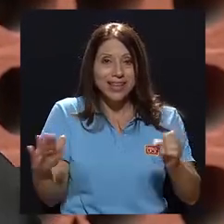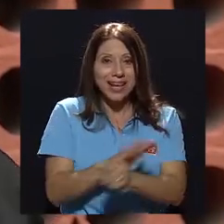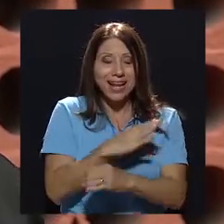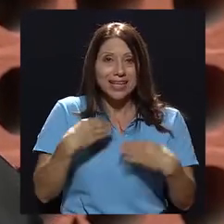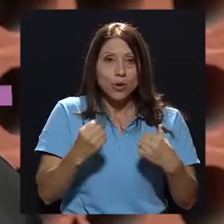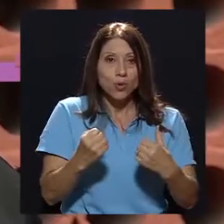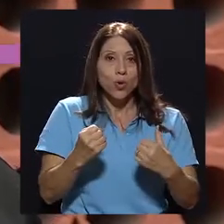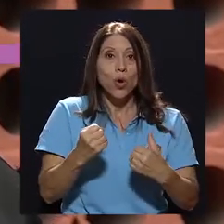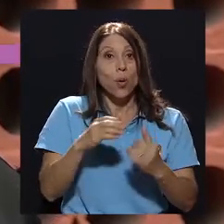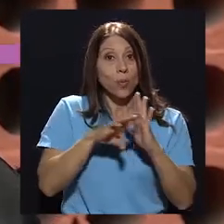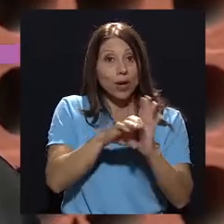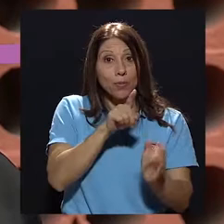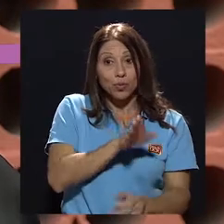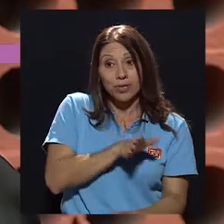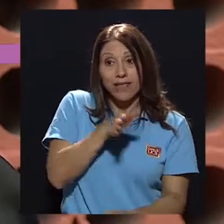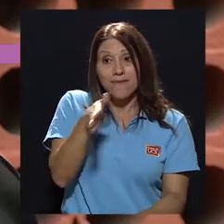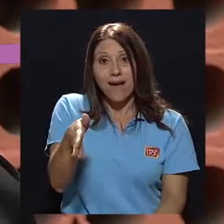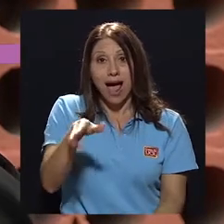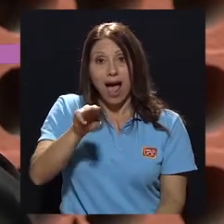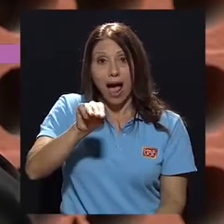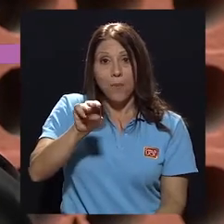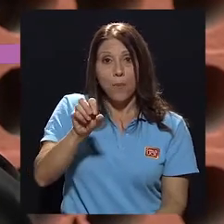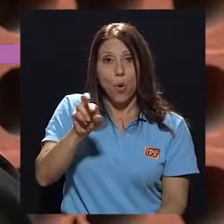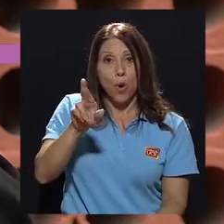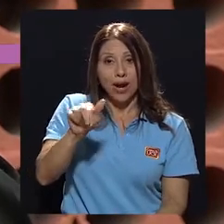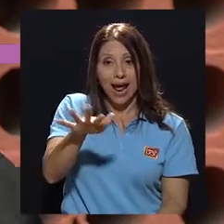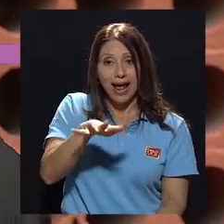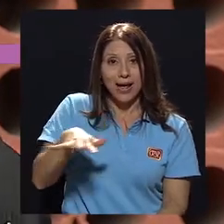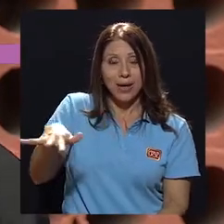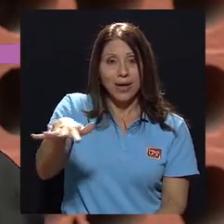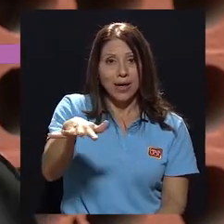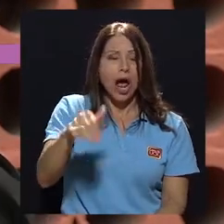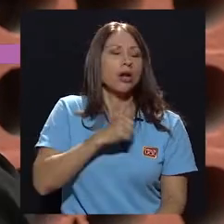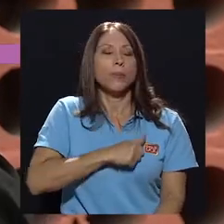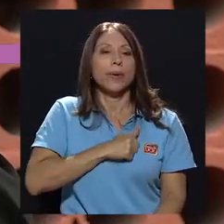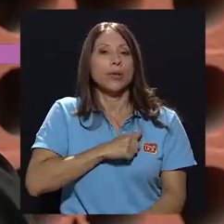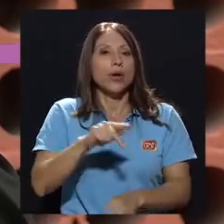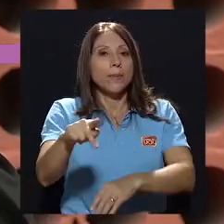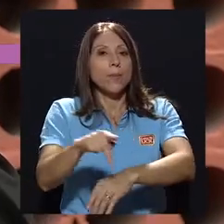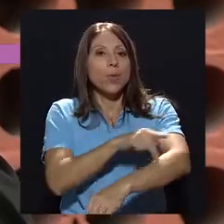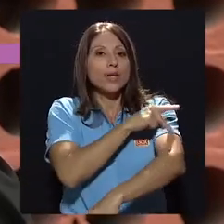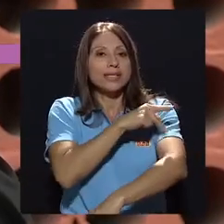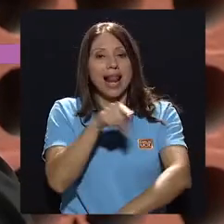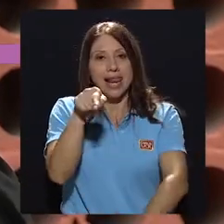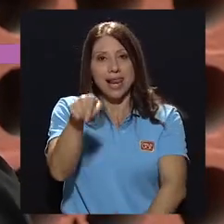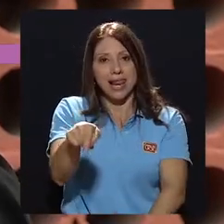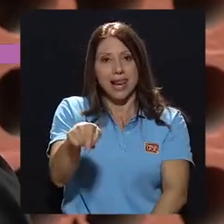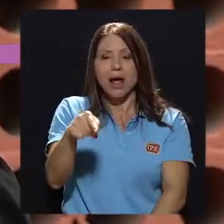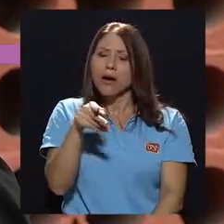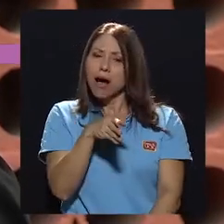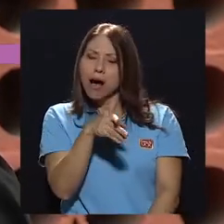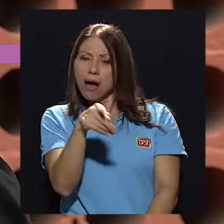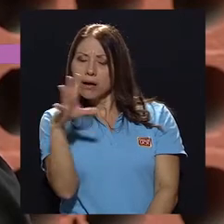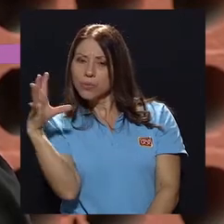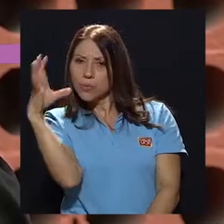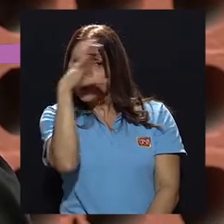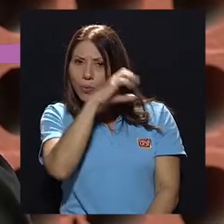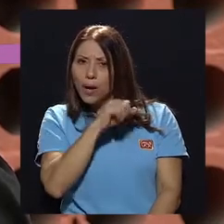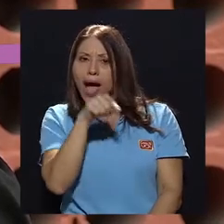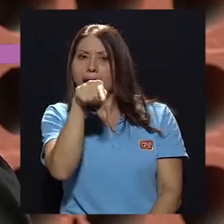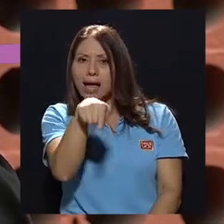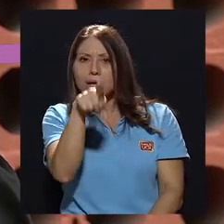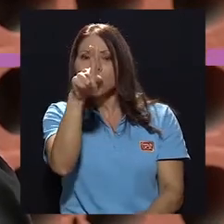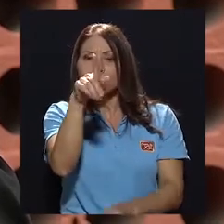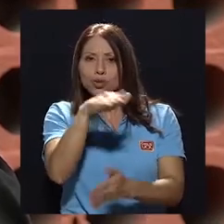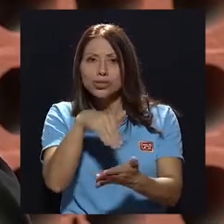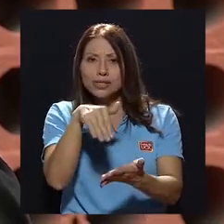va a Mora, al cantón de Mora, y usted se va a encontrar, en el, perdón, en el cantón de Puriscal, usted se va a encontrar que existe un centro